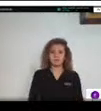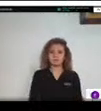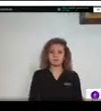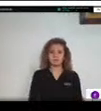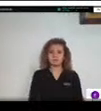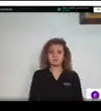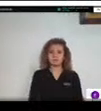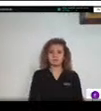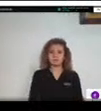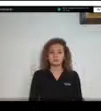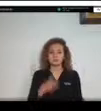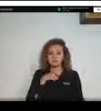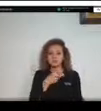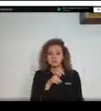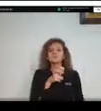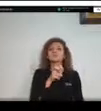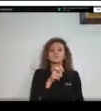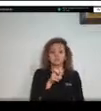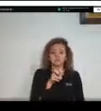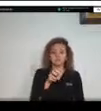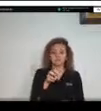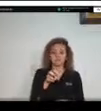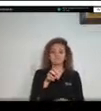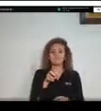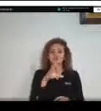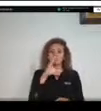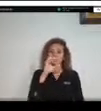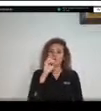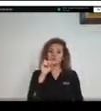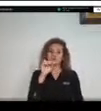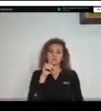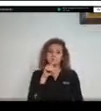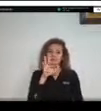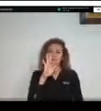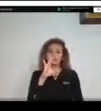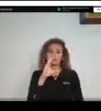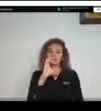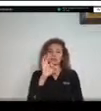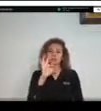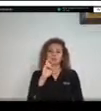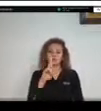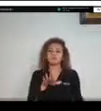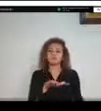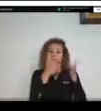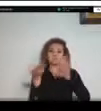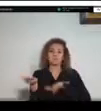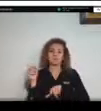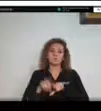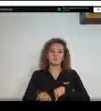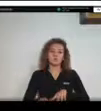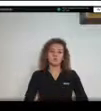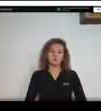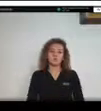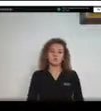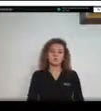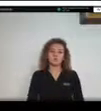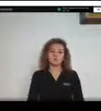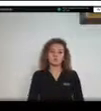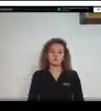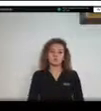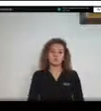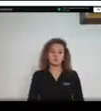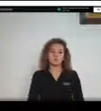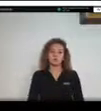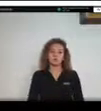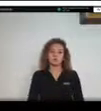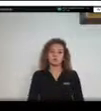inferior izquierda vemos un perro o zorro perruno escapando de las llamas y por último tenemos el oso palmero